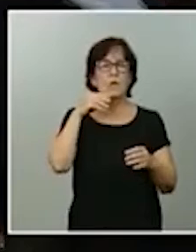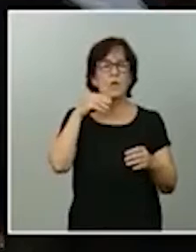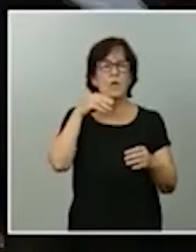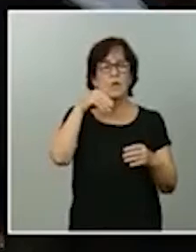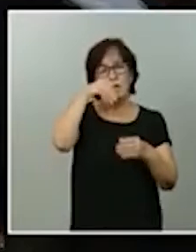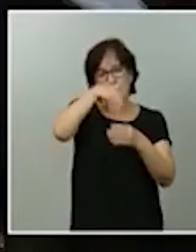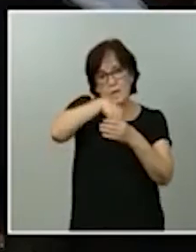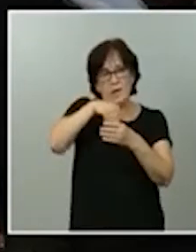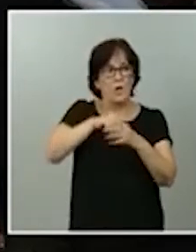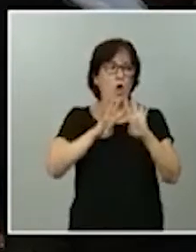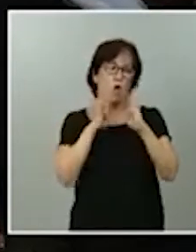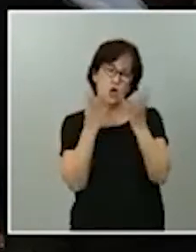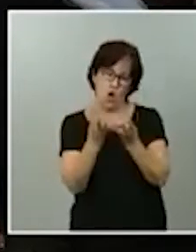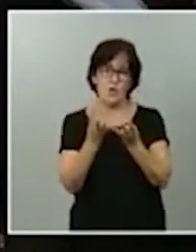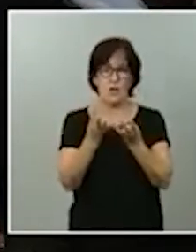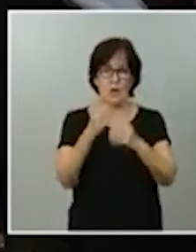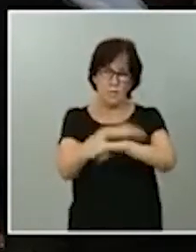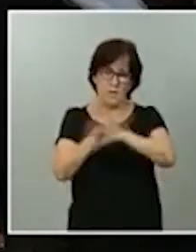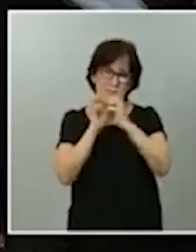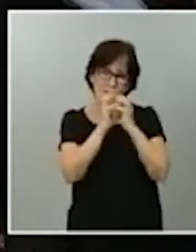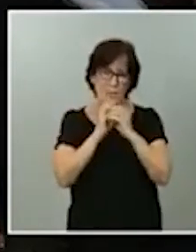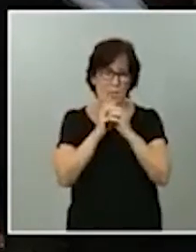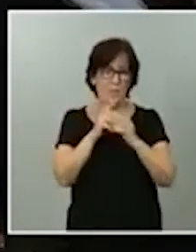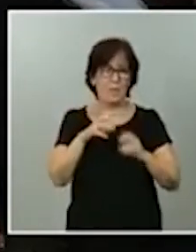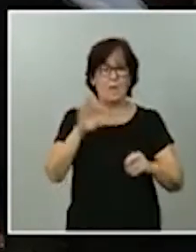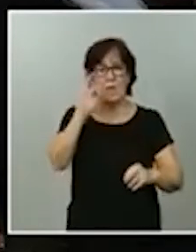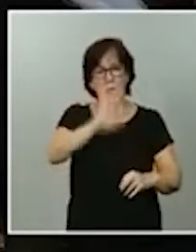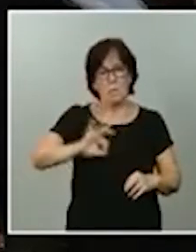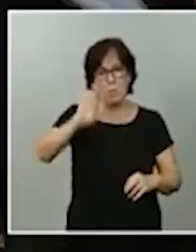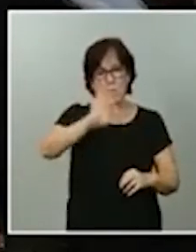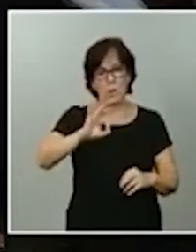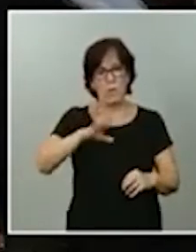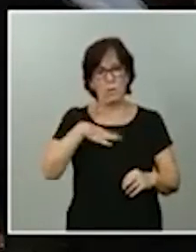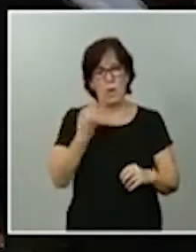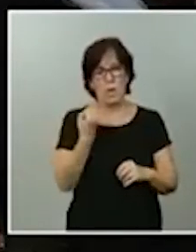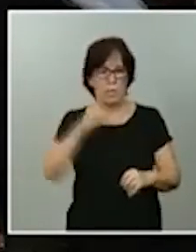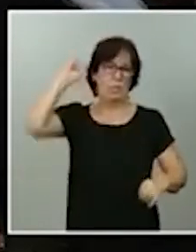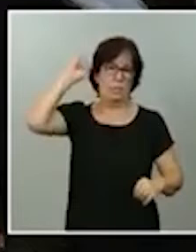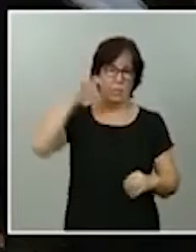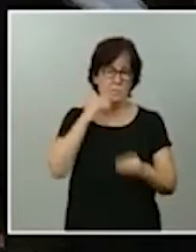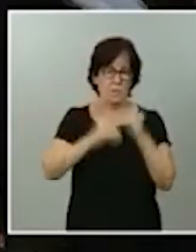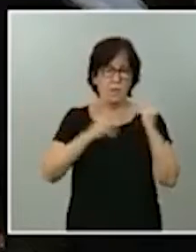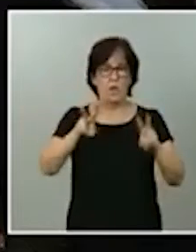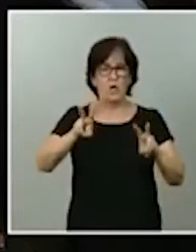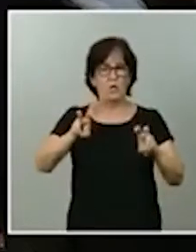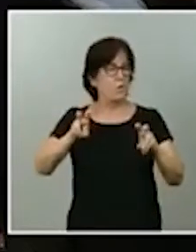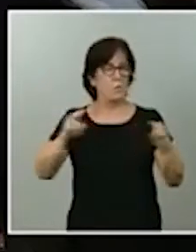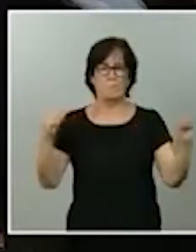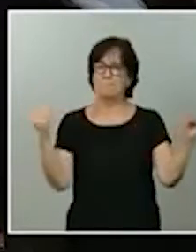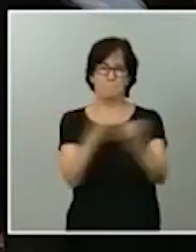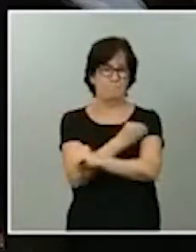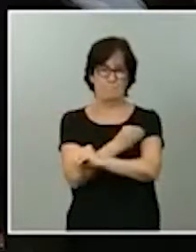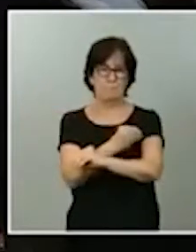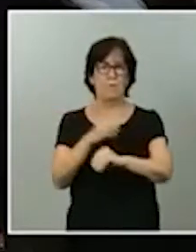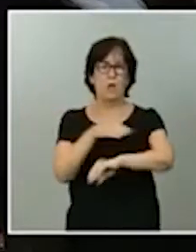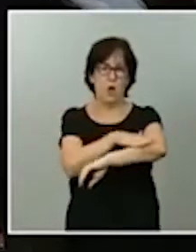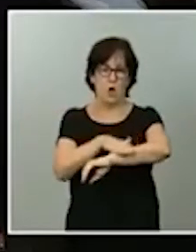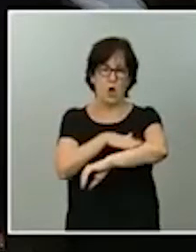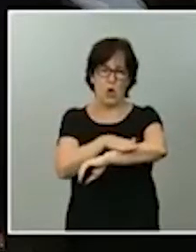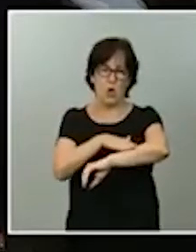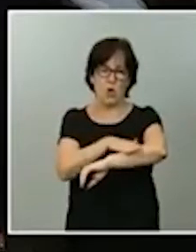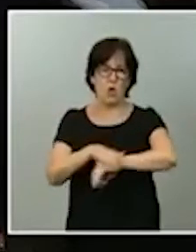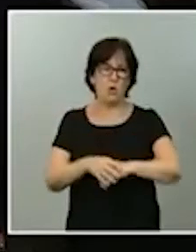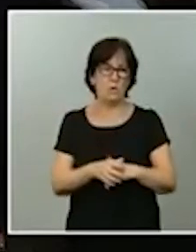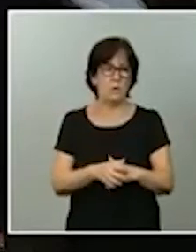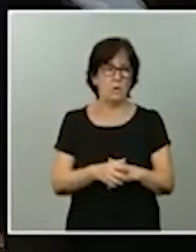Ministros, pero dado que Podemos ha sido quien se ha saltado la norma hablando de un nuevo desacuerdo en el Gobierno, así lo han